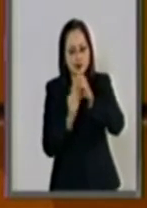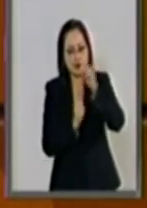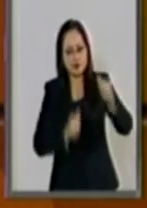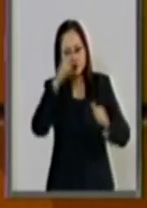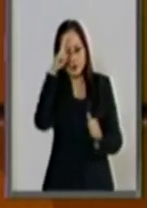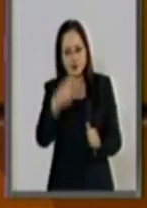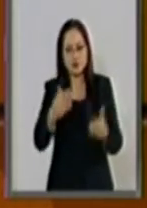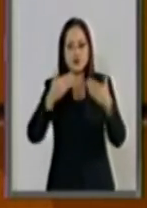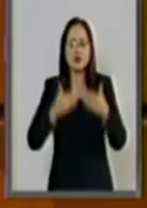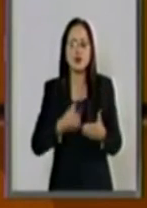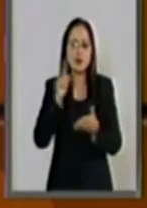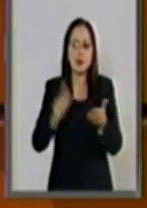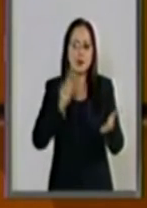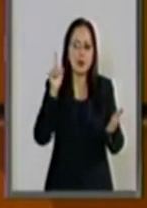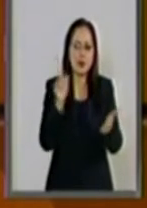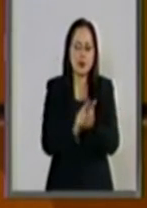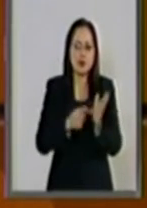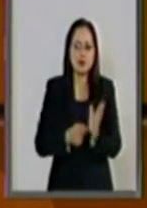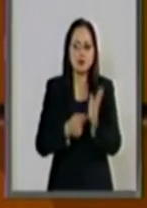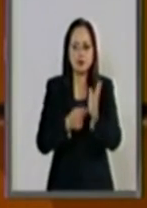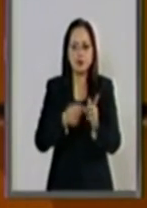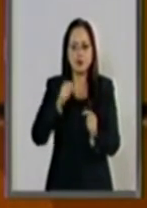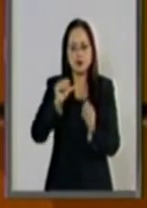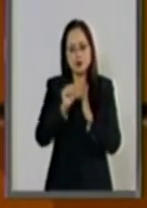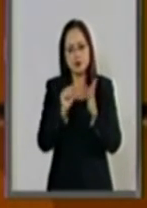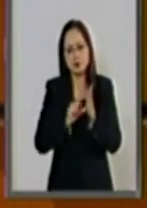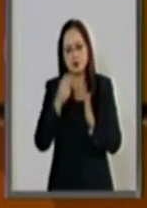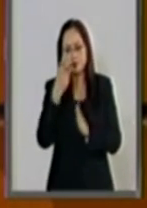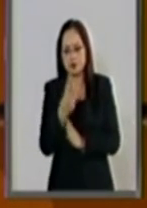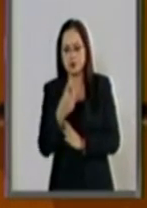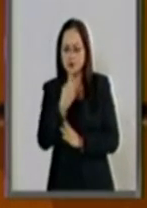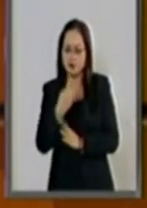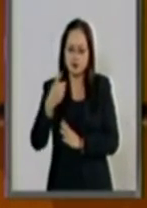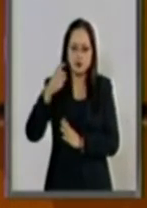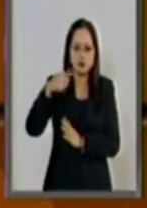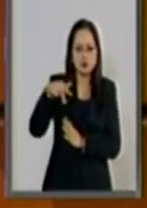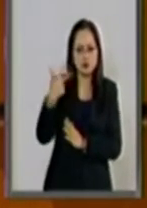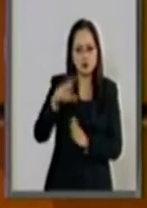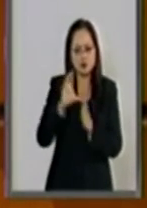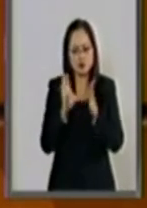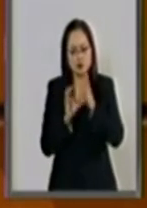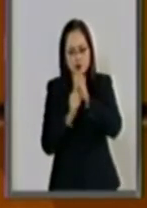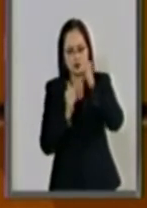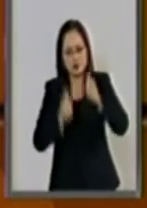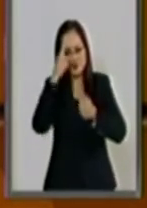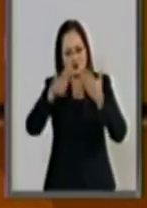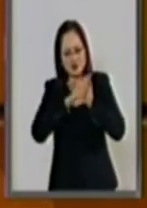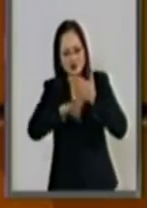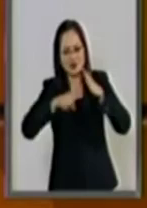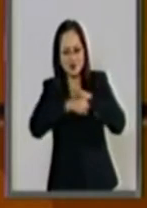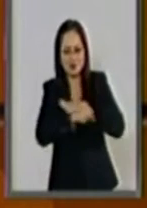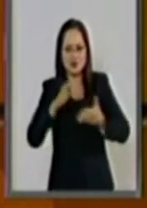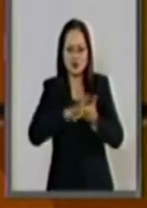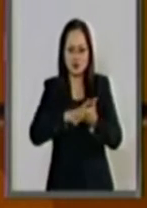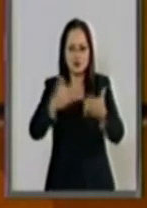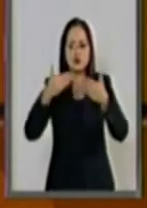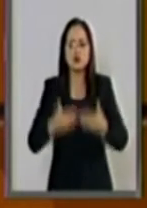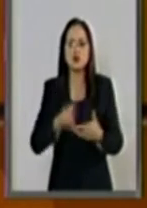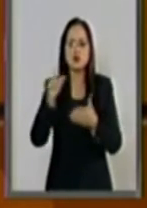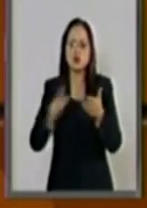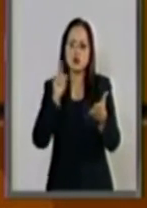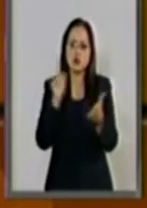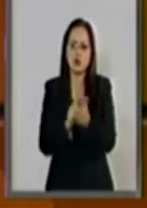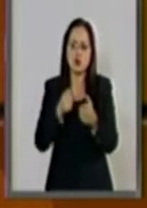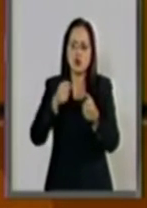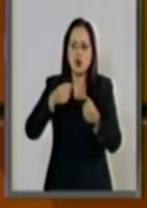de la Ley de Amparo Reglamentaria de los Artículos 103 y 107 de la Constitución, y de la Ley Orgánica del Poder